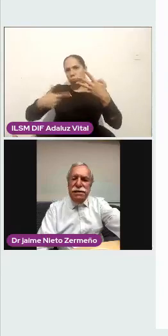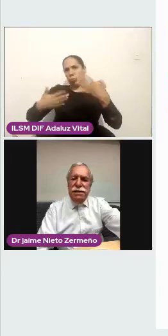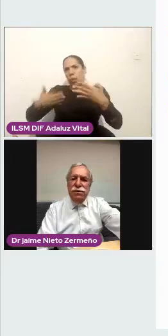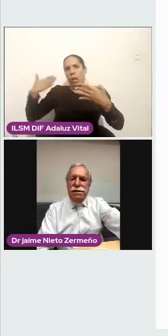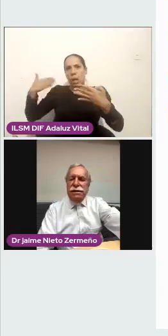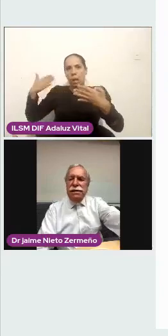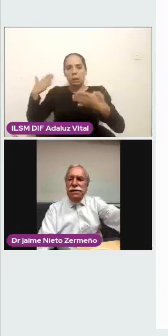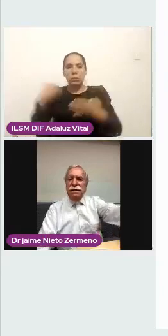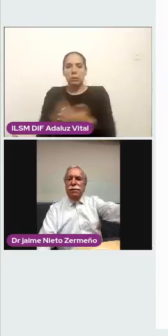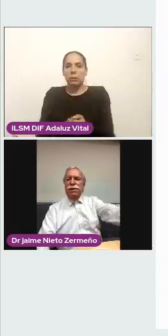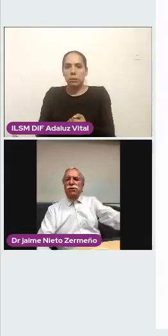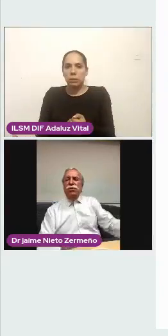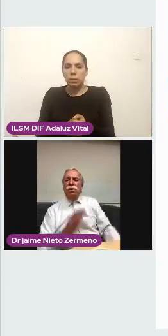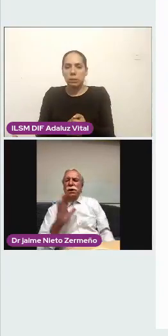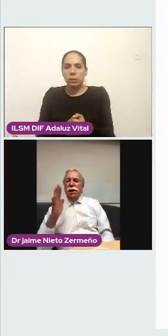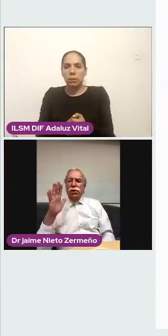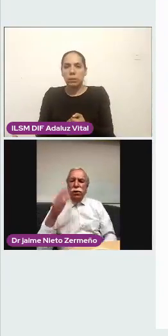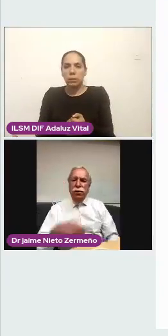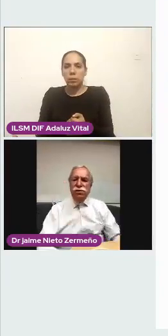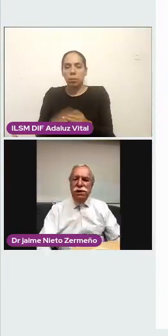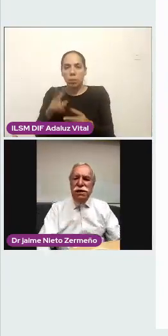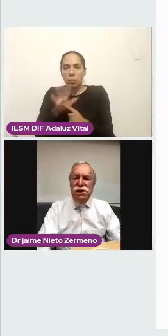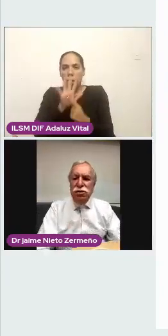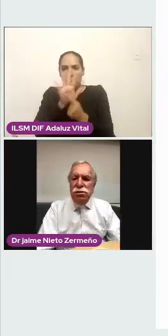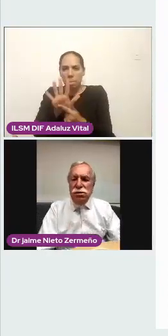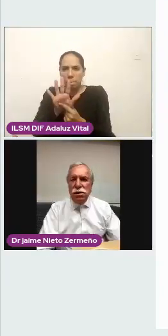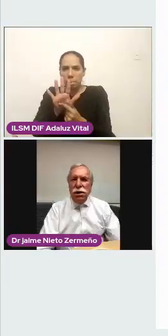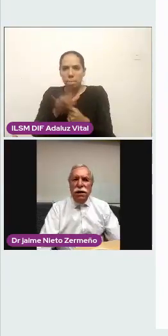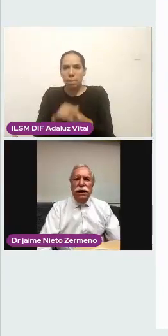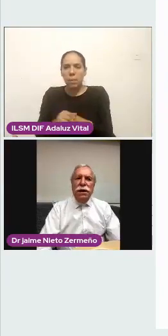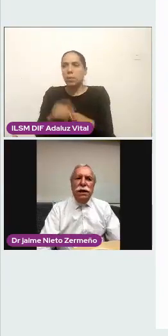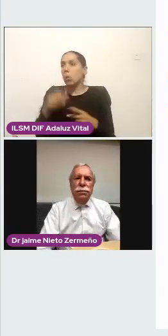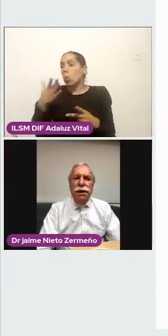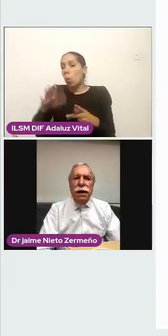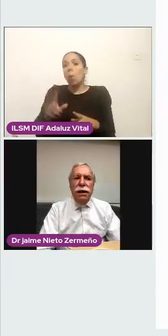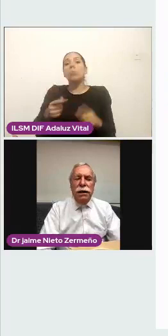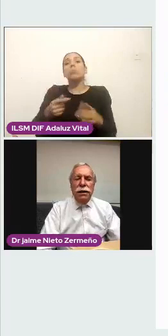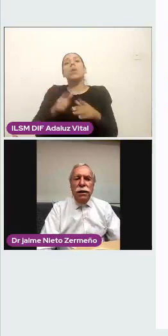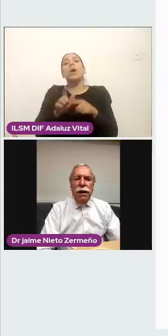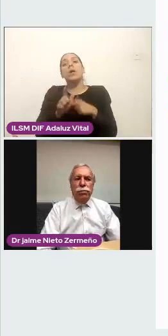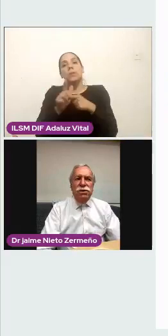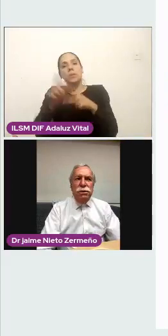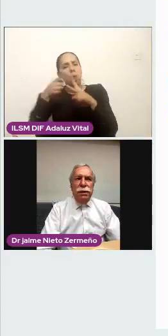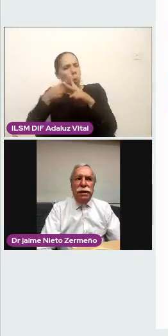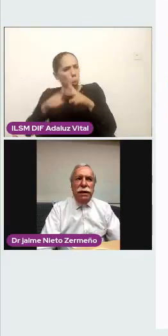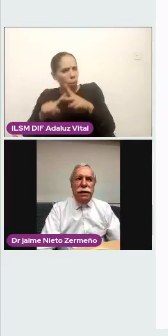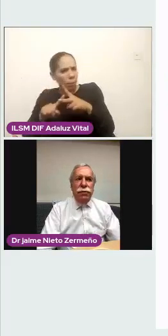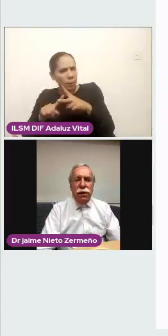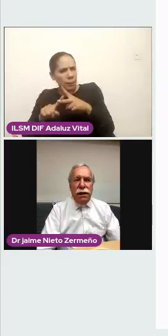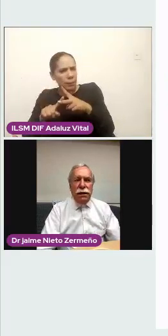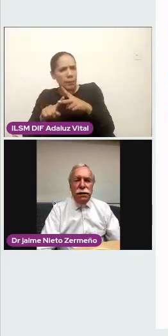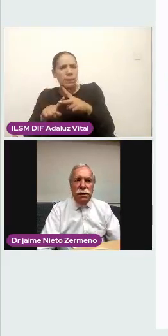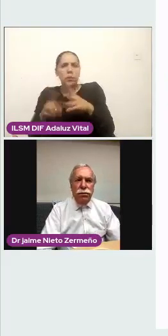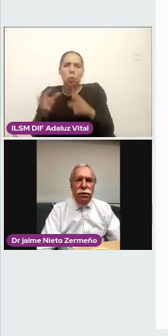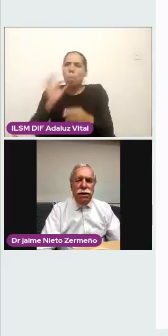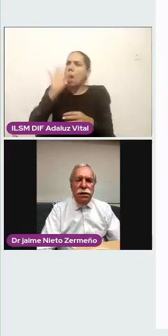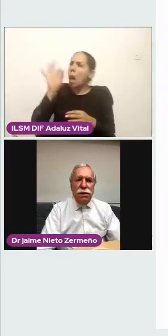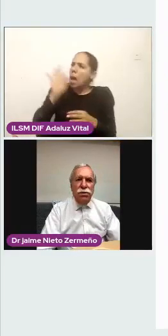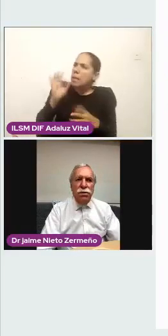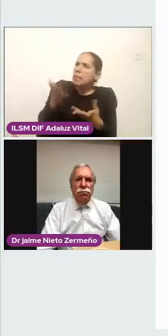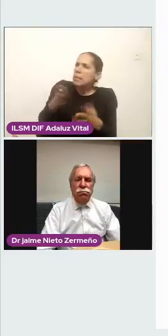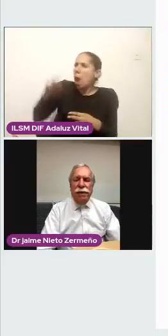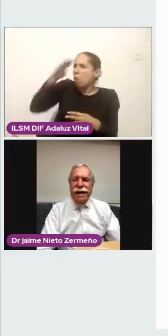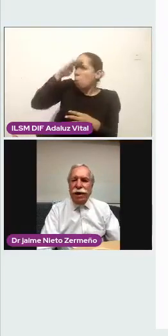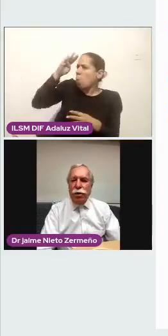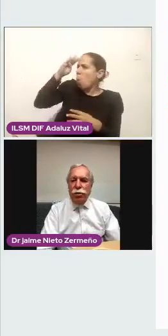En 1767 apareció los primeros indicios de que había la posibilidad de una, de una,